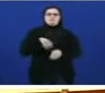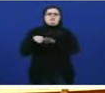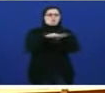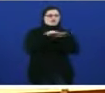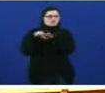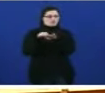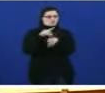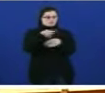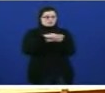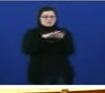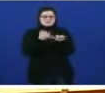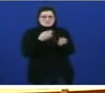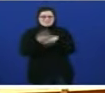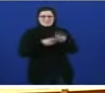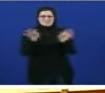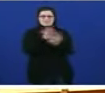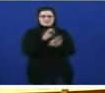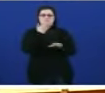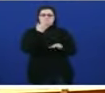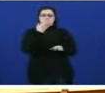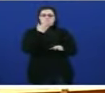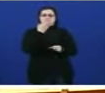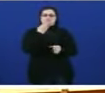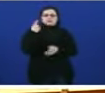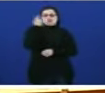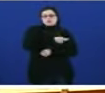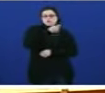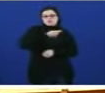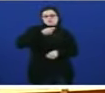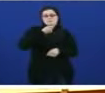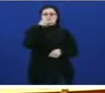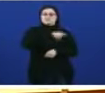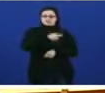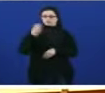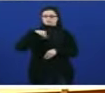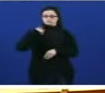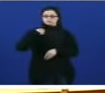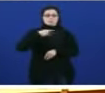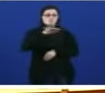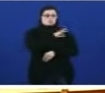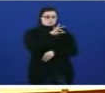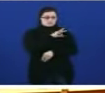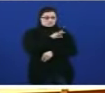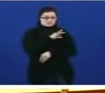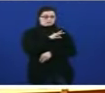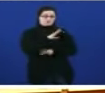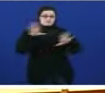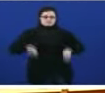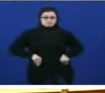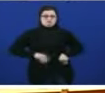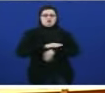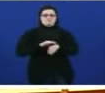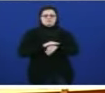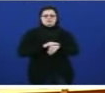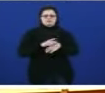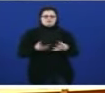un ano sen pagalo. As perceptoras do salario da liberdade levan sen cobrar esta prestación desde que vostedes chegaron o goberno. Como